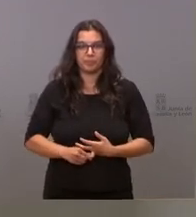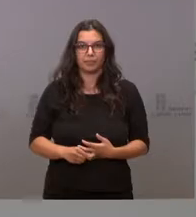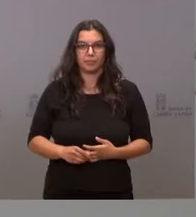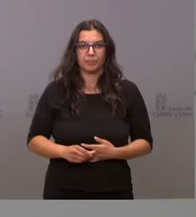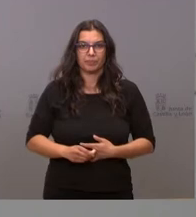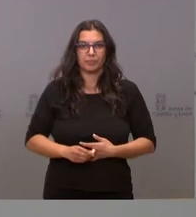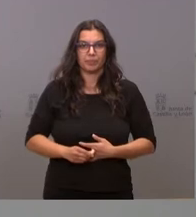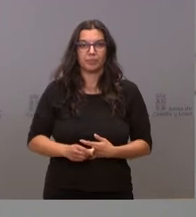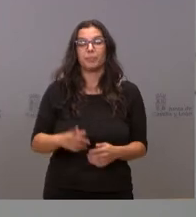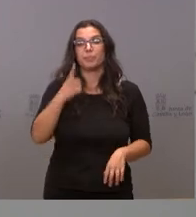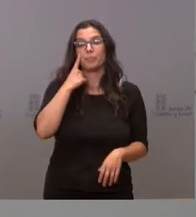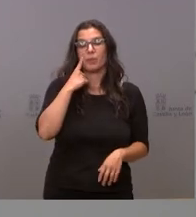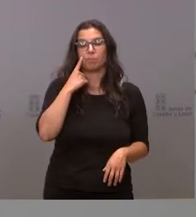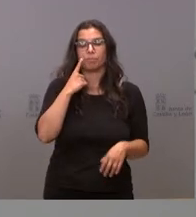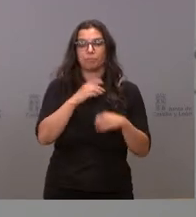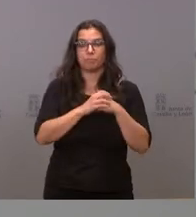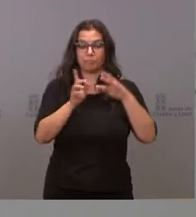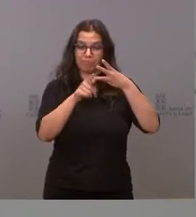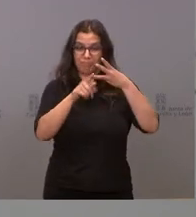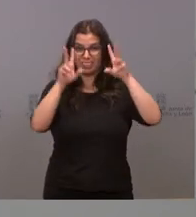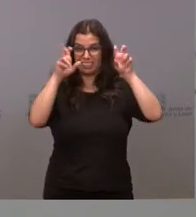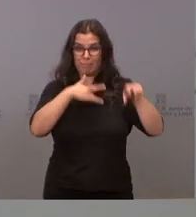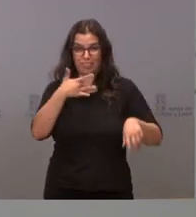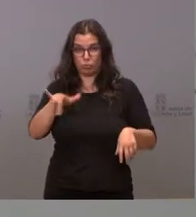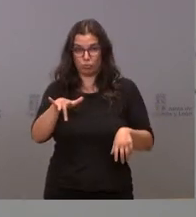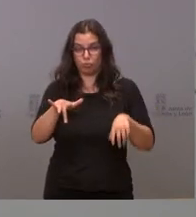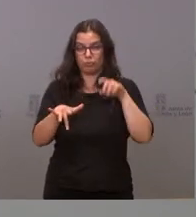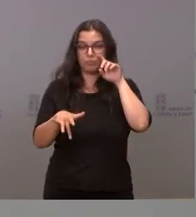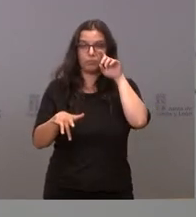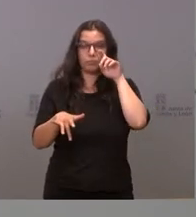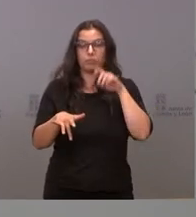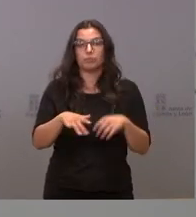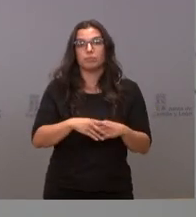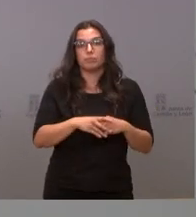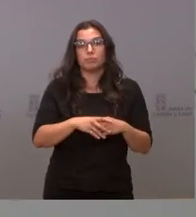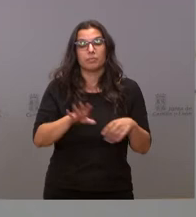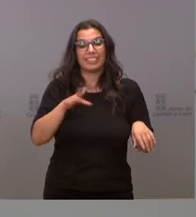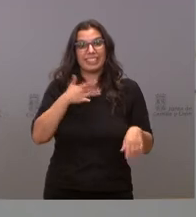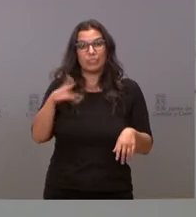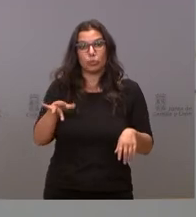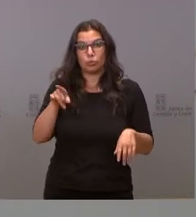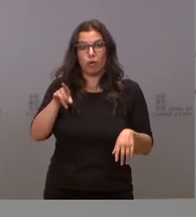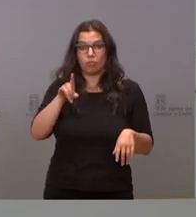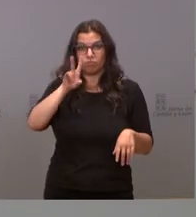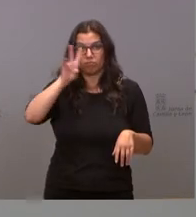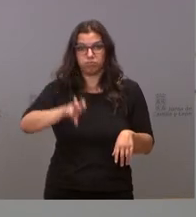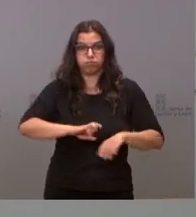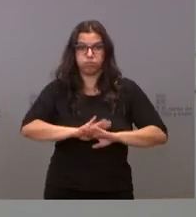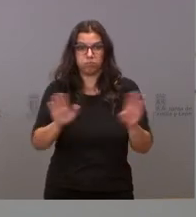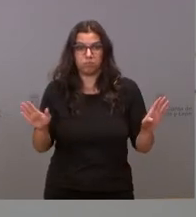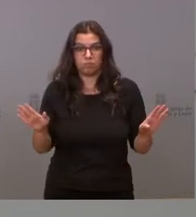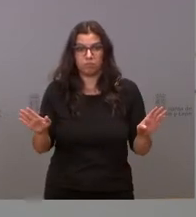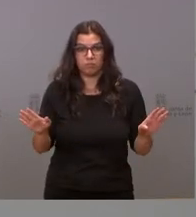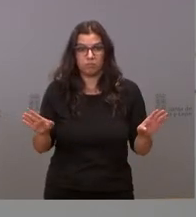Mire, respecto a los indultos, son unos indultos inútiles que van a